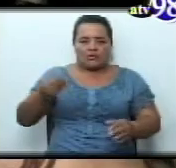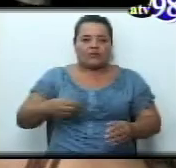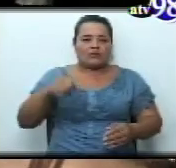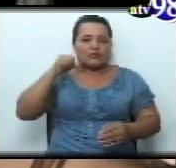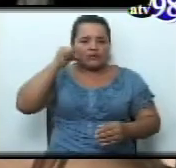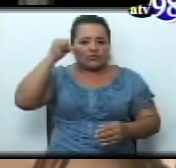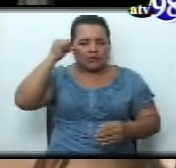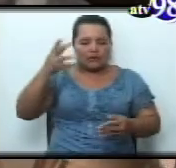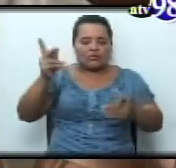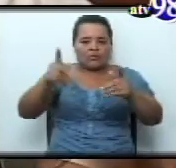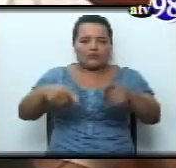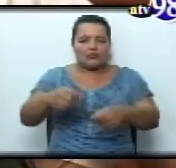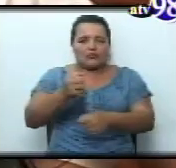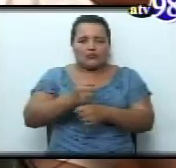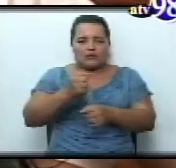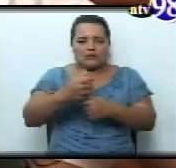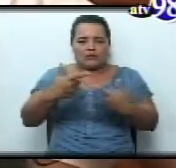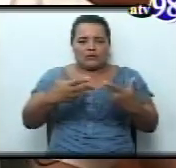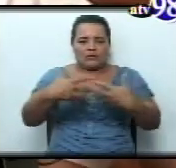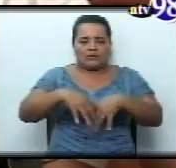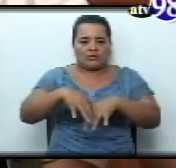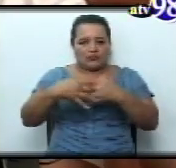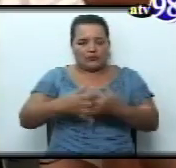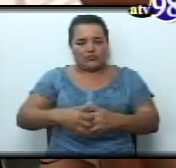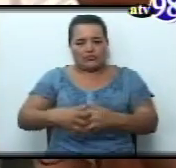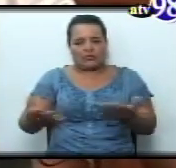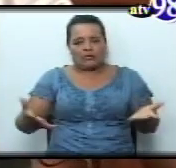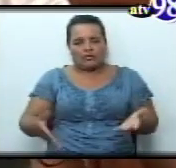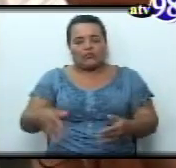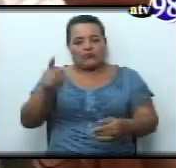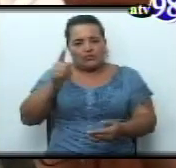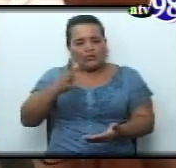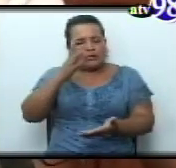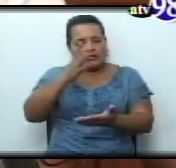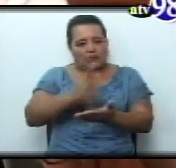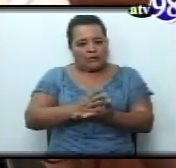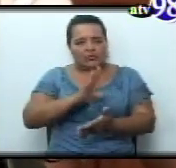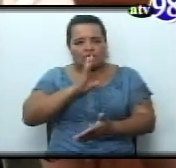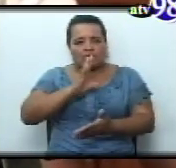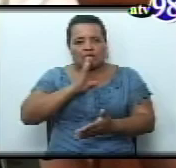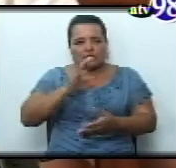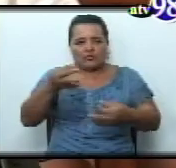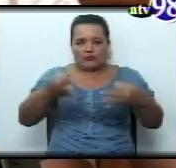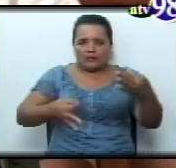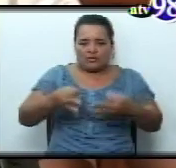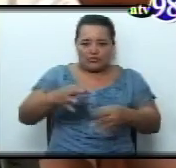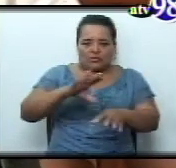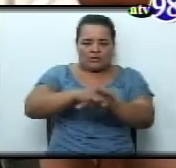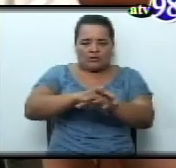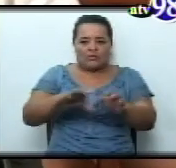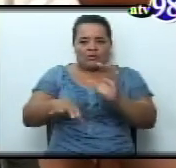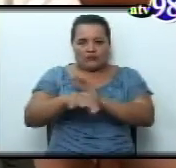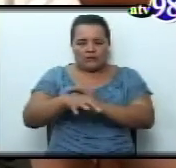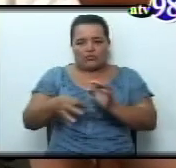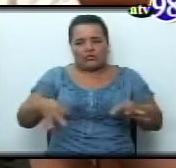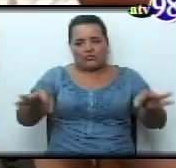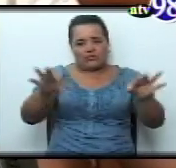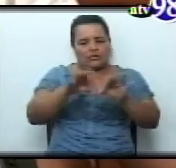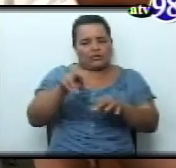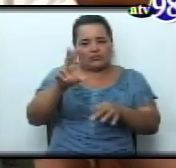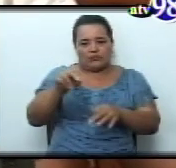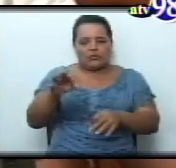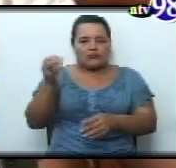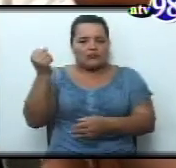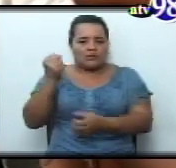instituciones no se corresponden a las instituciones que estamos en la actualidad. Se habla de Procuraduría General de Justicia y esas no son las